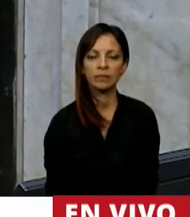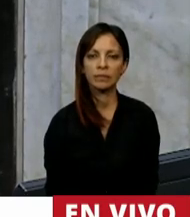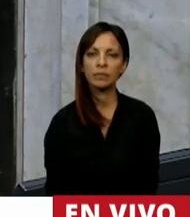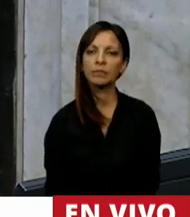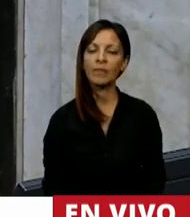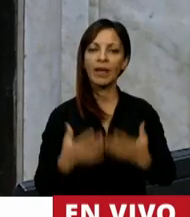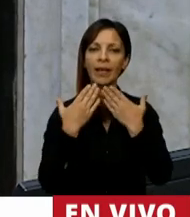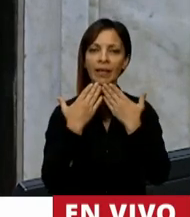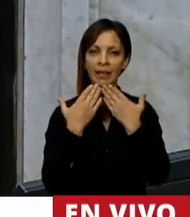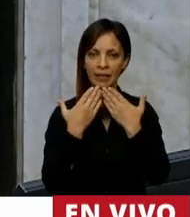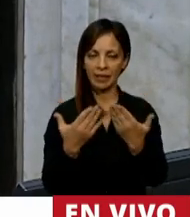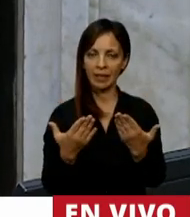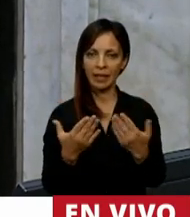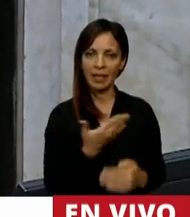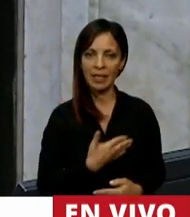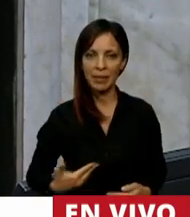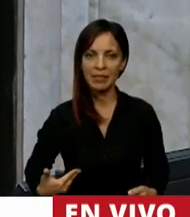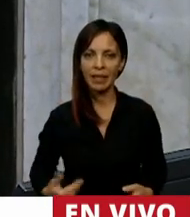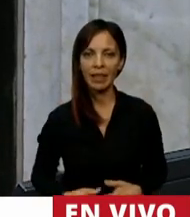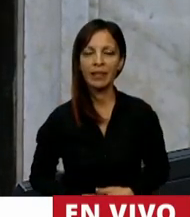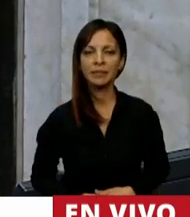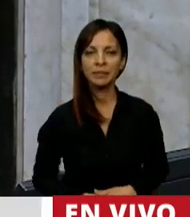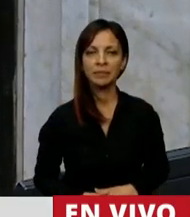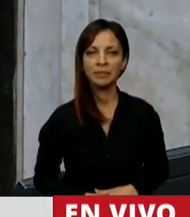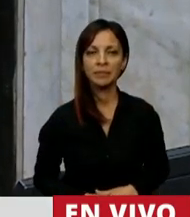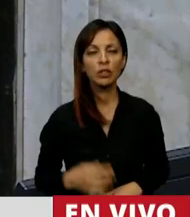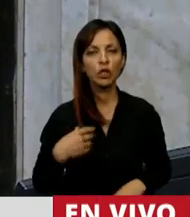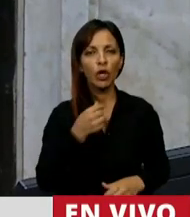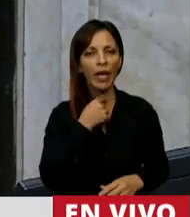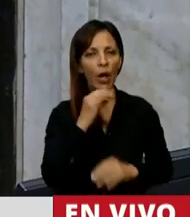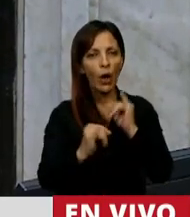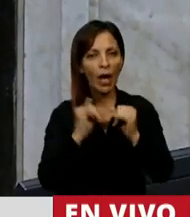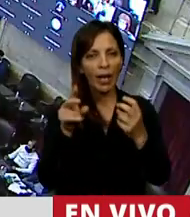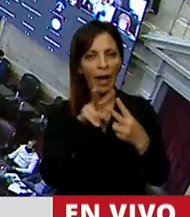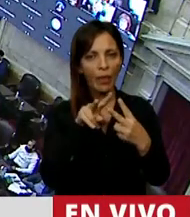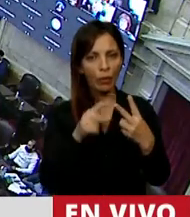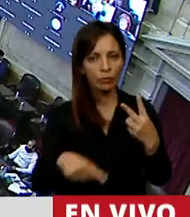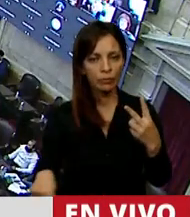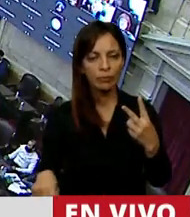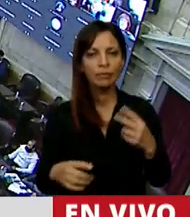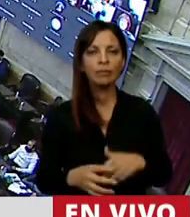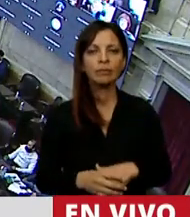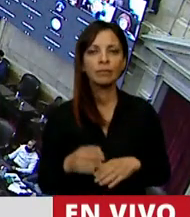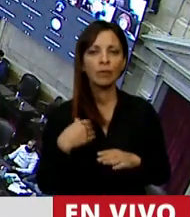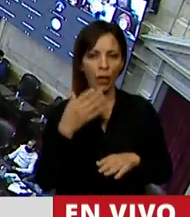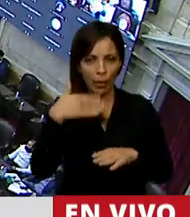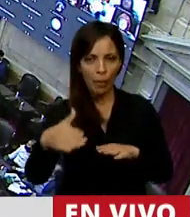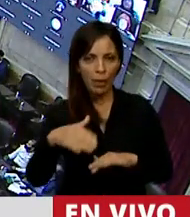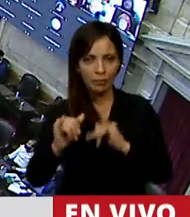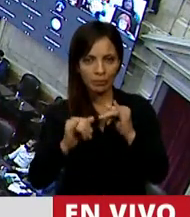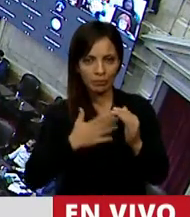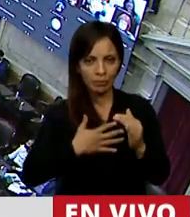Gracias, señor Presidente. Y permítame que quiero hacer dos aclaraciones antes de comenzar con mi discurso.